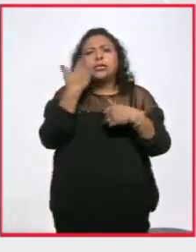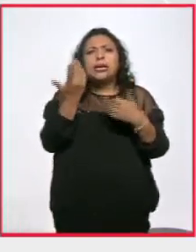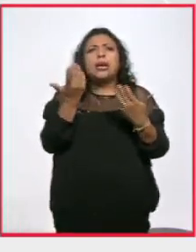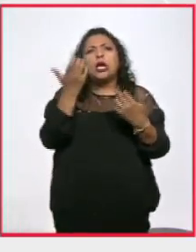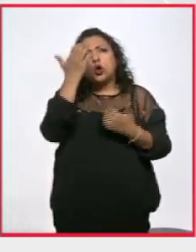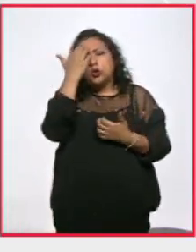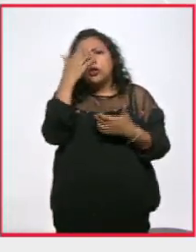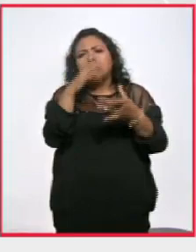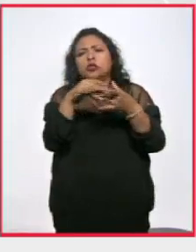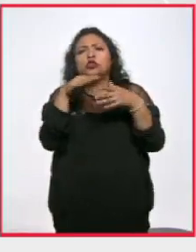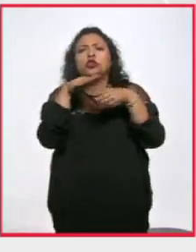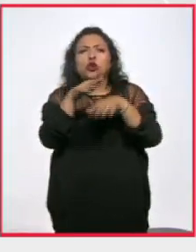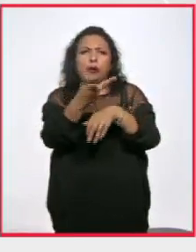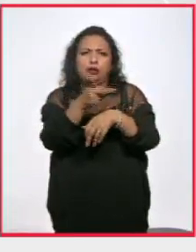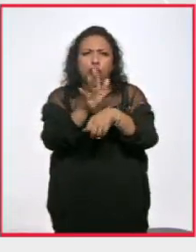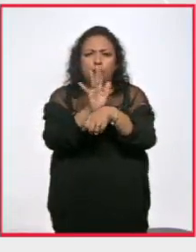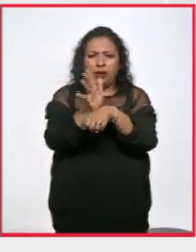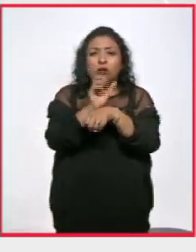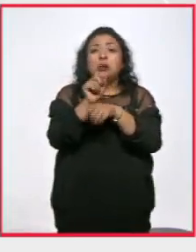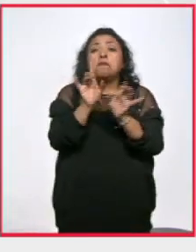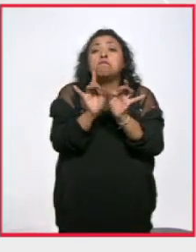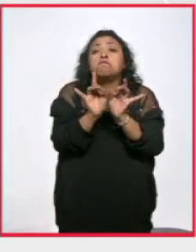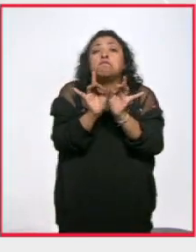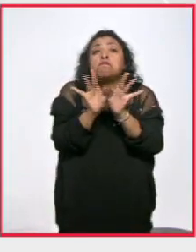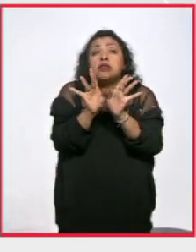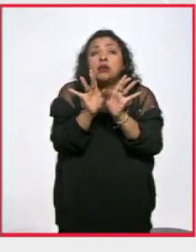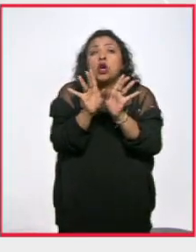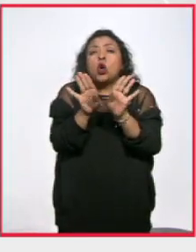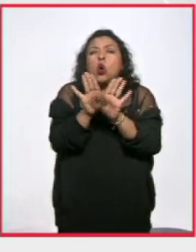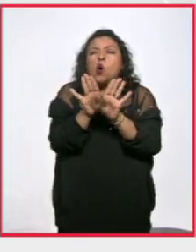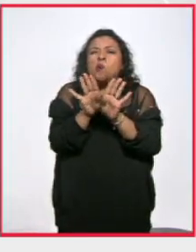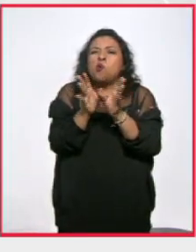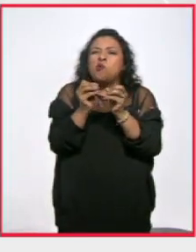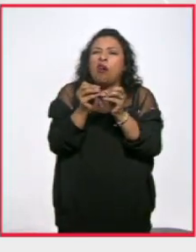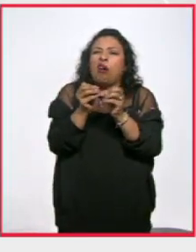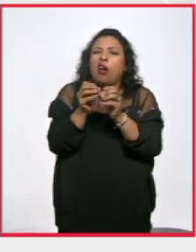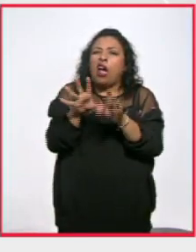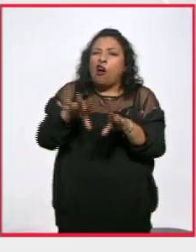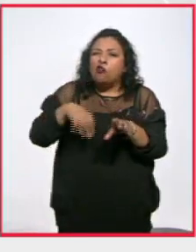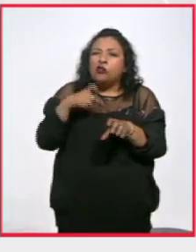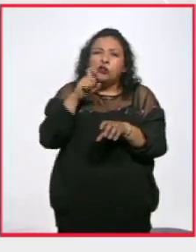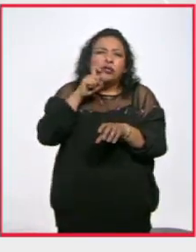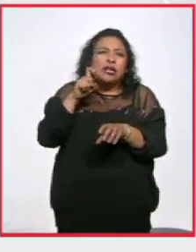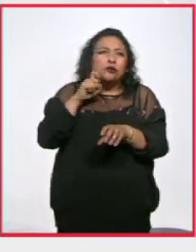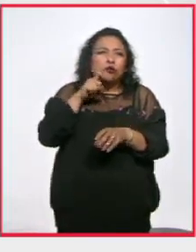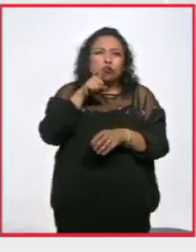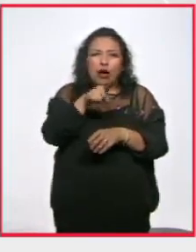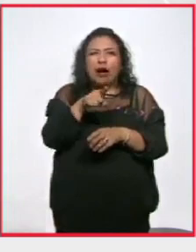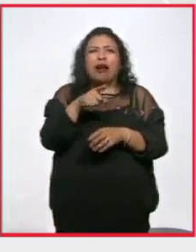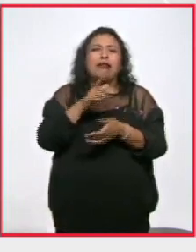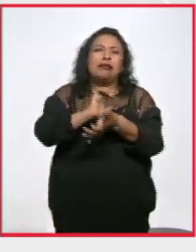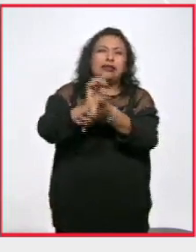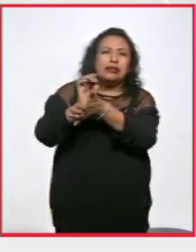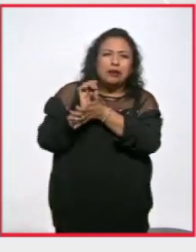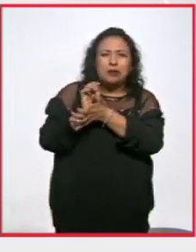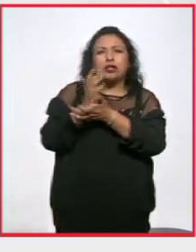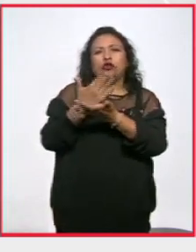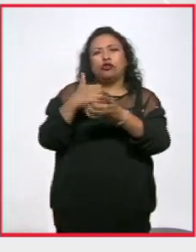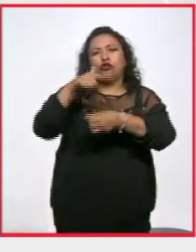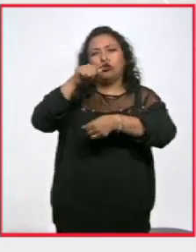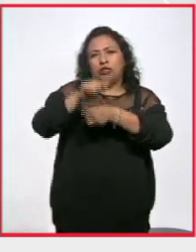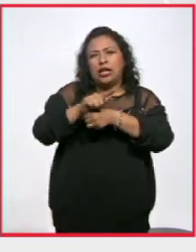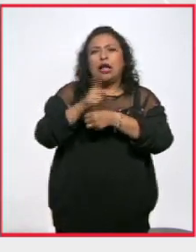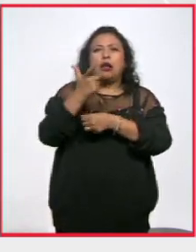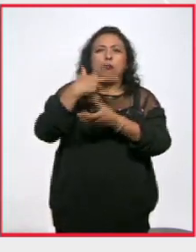hablar de su película y de la situación del acoso, del abuso sexual y de la discriminación social,